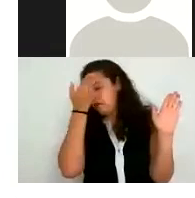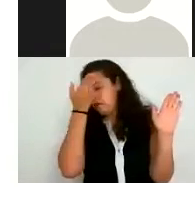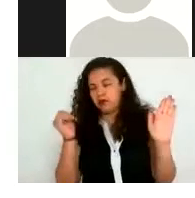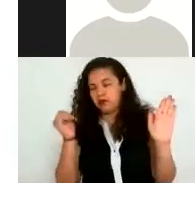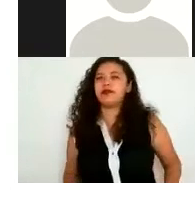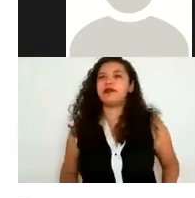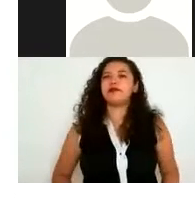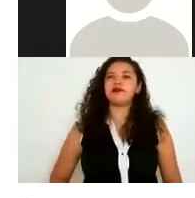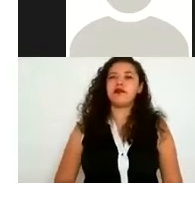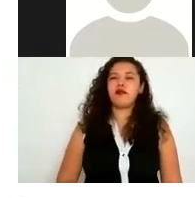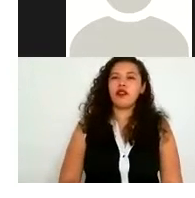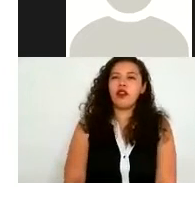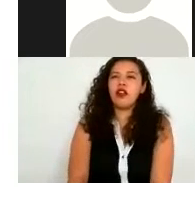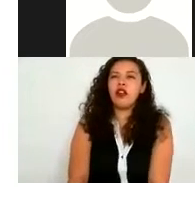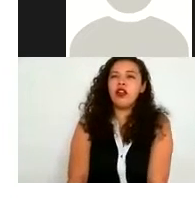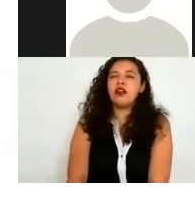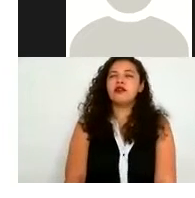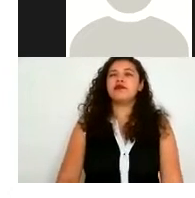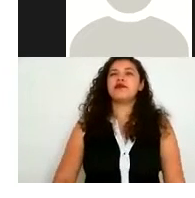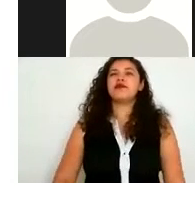problemática ya más más precisa